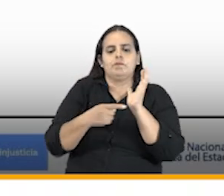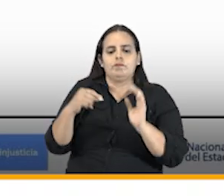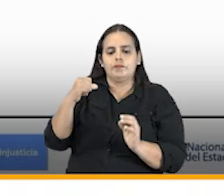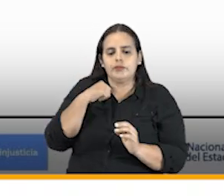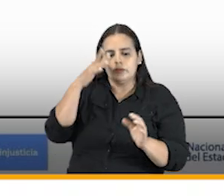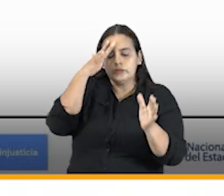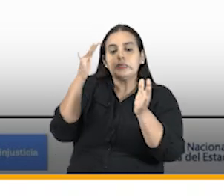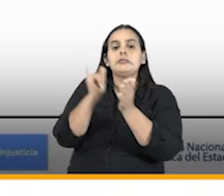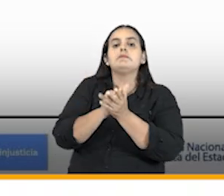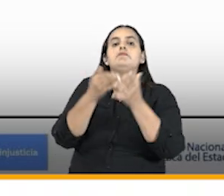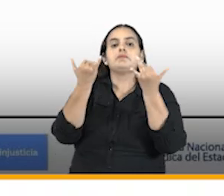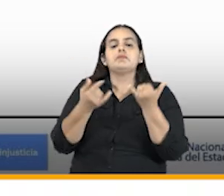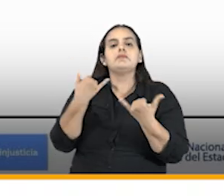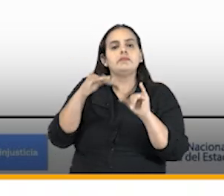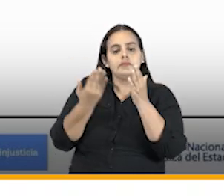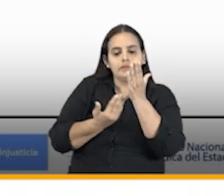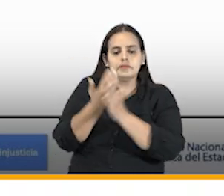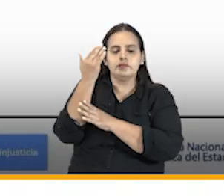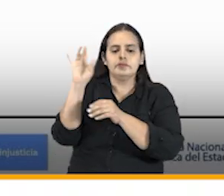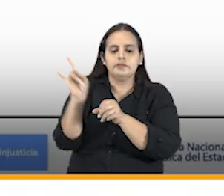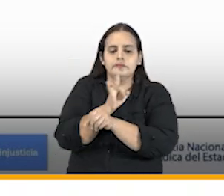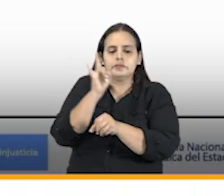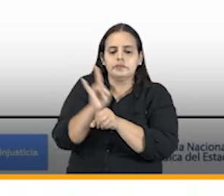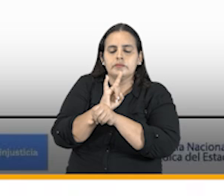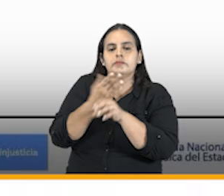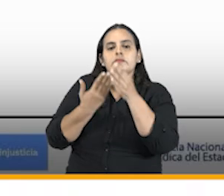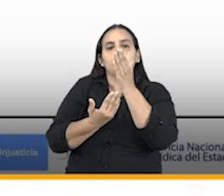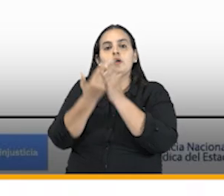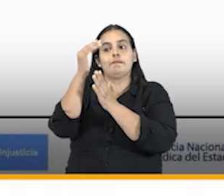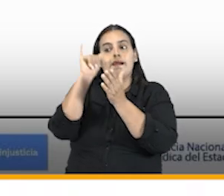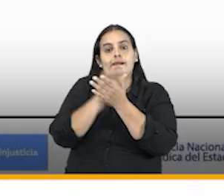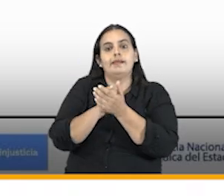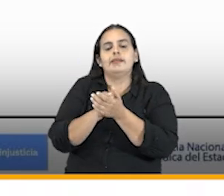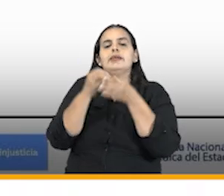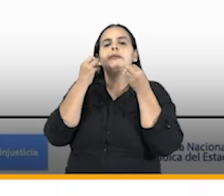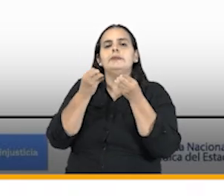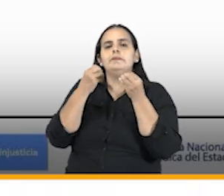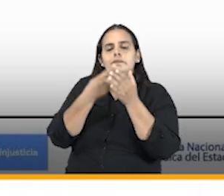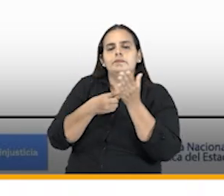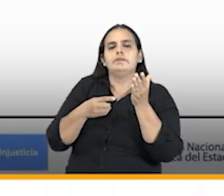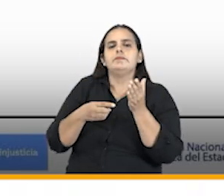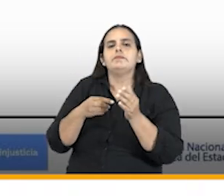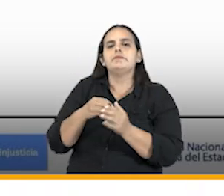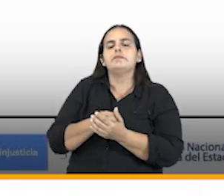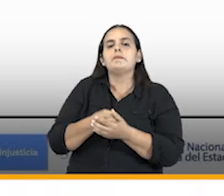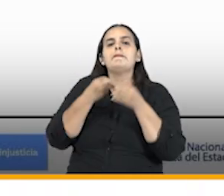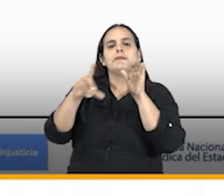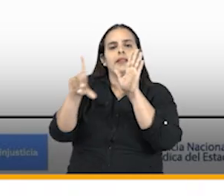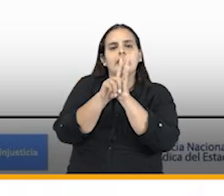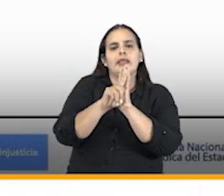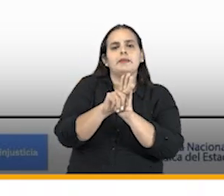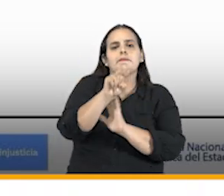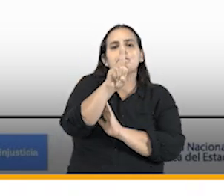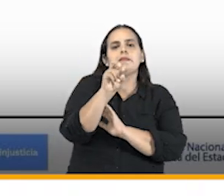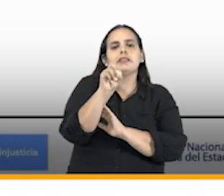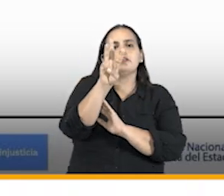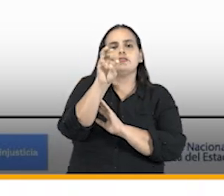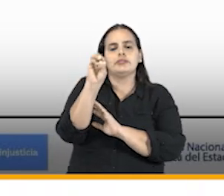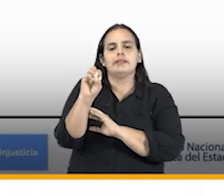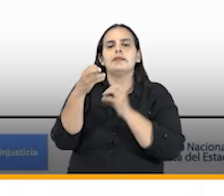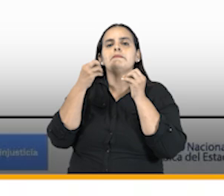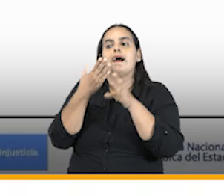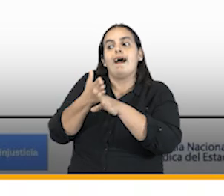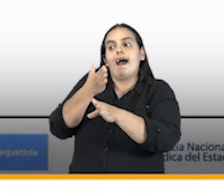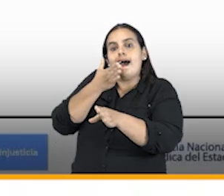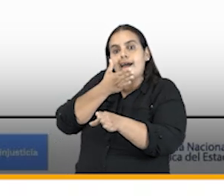y queremos también empezar a hacer uso de esa nueva posibilidad que consagra el CEPACA con la ley 2080 de solicitar